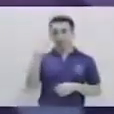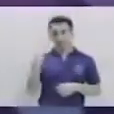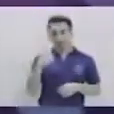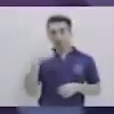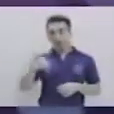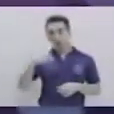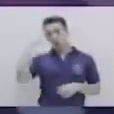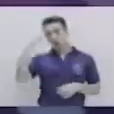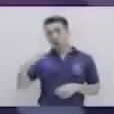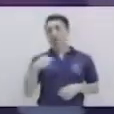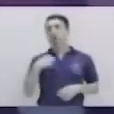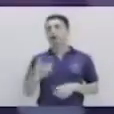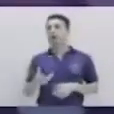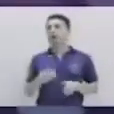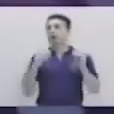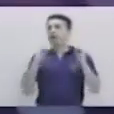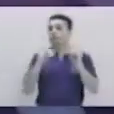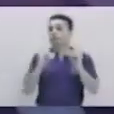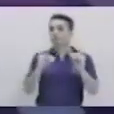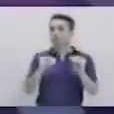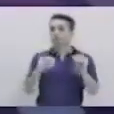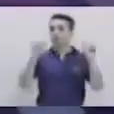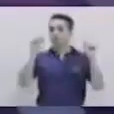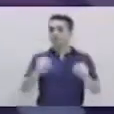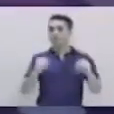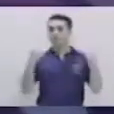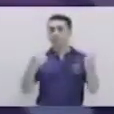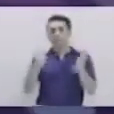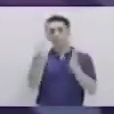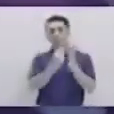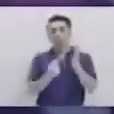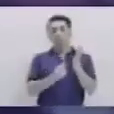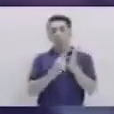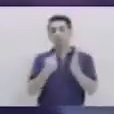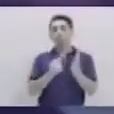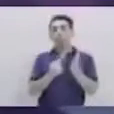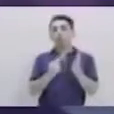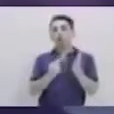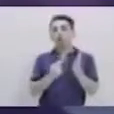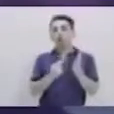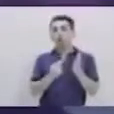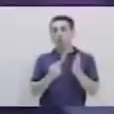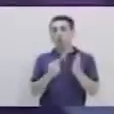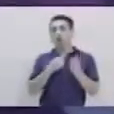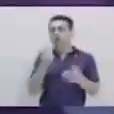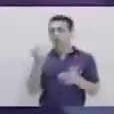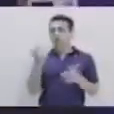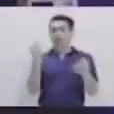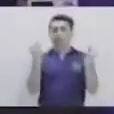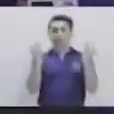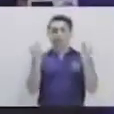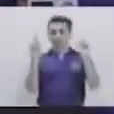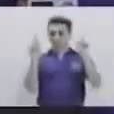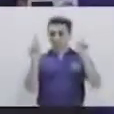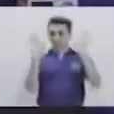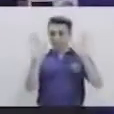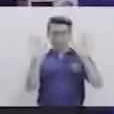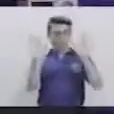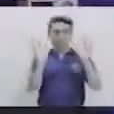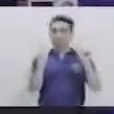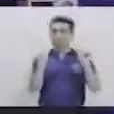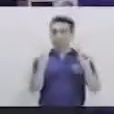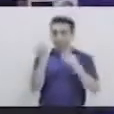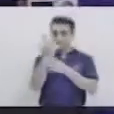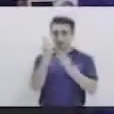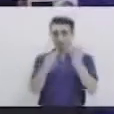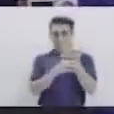de hoy les voy a enseñar a lograr hacer dibujos con nuestros dedos de las manos. Recuerden que esto